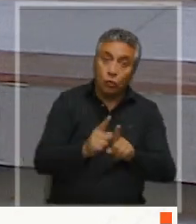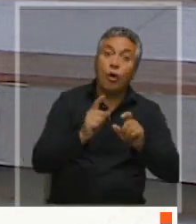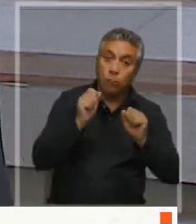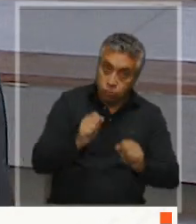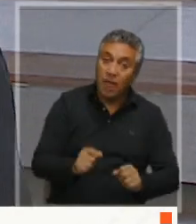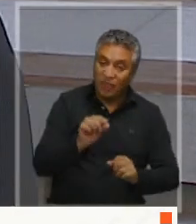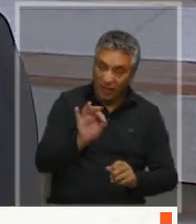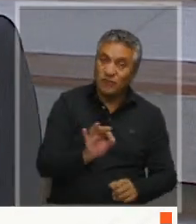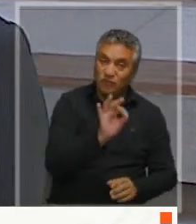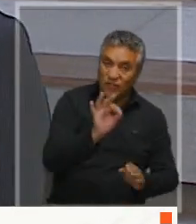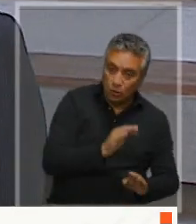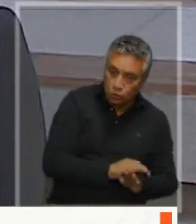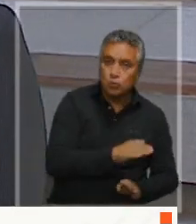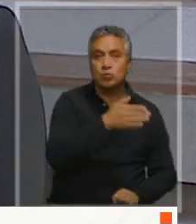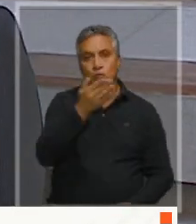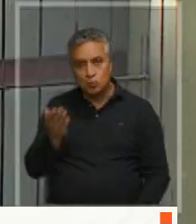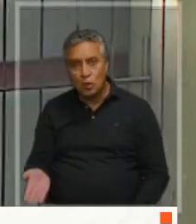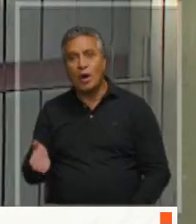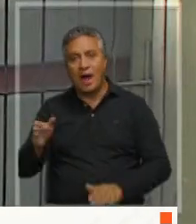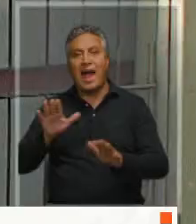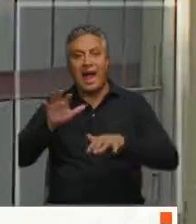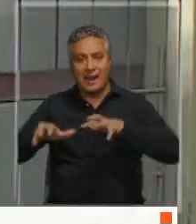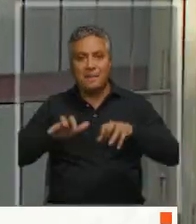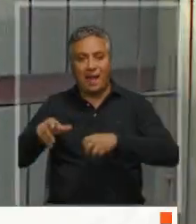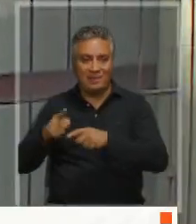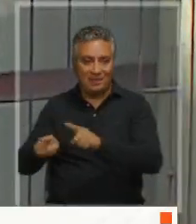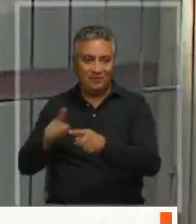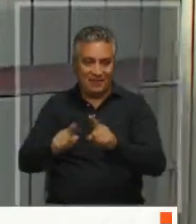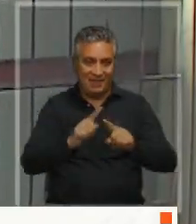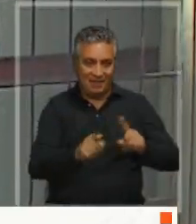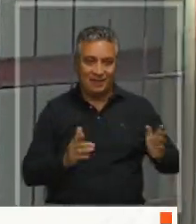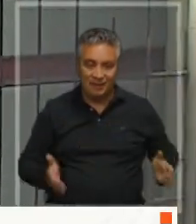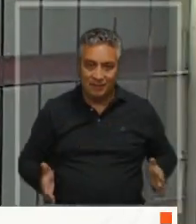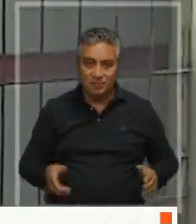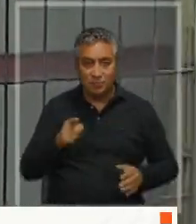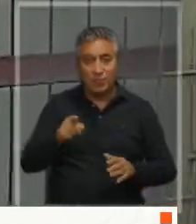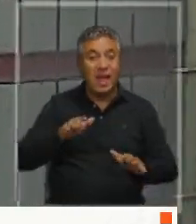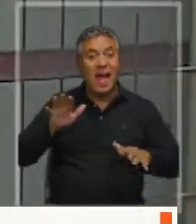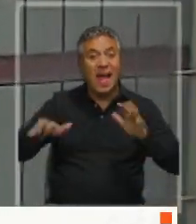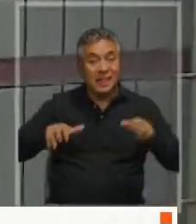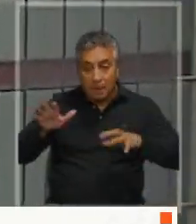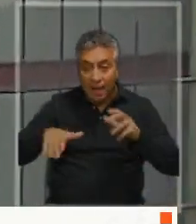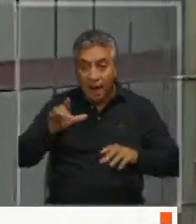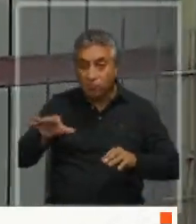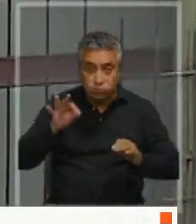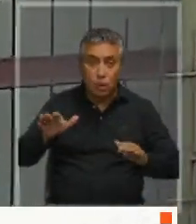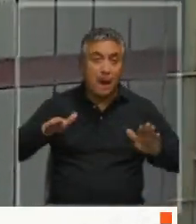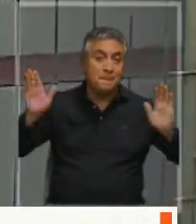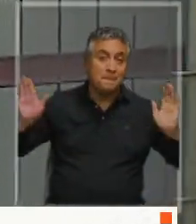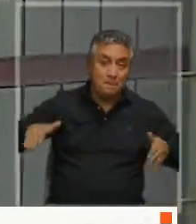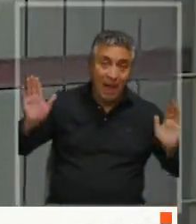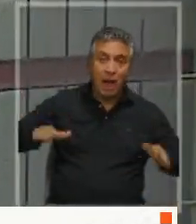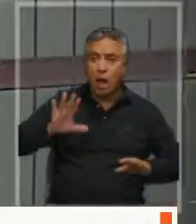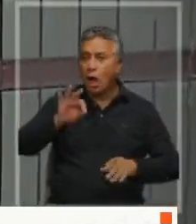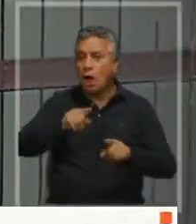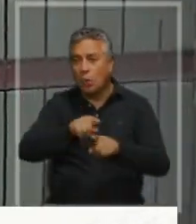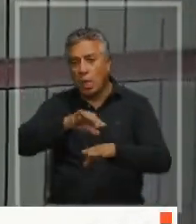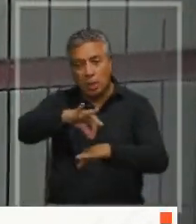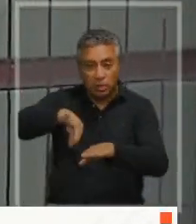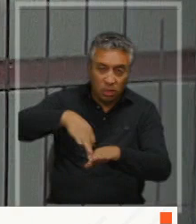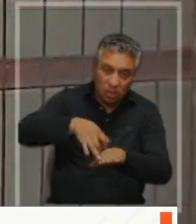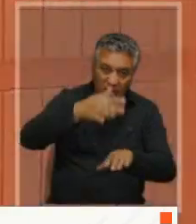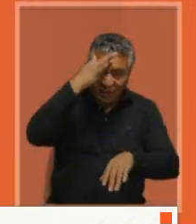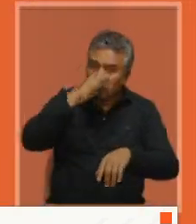eventualmente infectar diferentes tipos de animales. En caso de cualquier cosa usted encuentre un animal, un pájaro o que lo vea deambular, no. Pero hay una cosa,